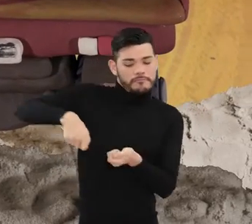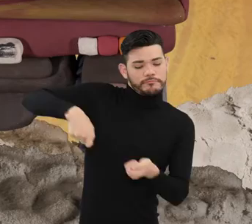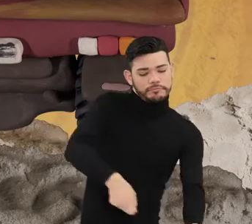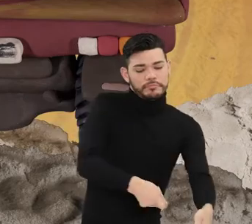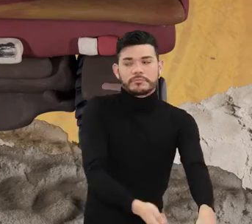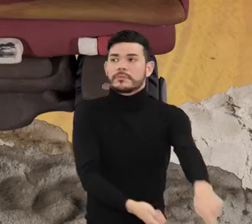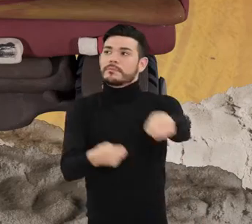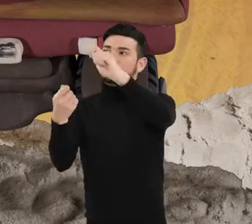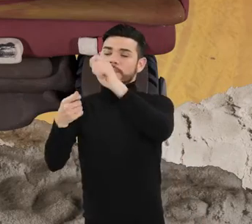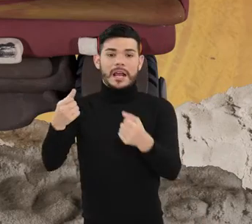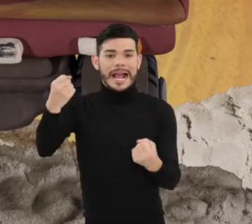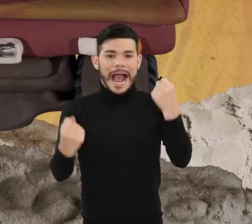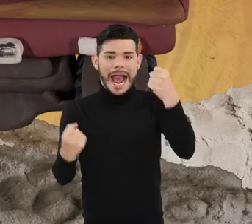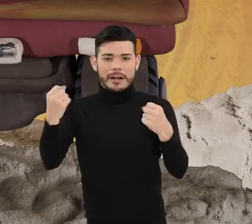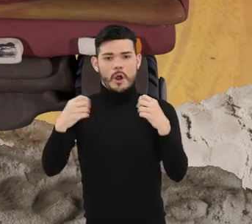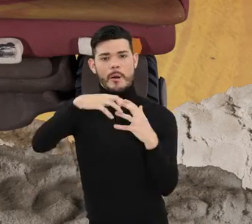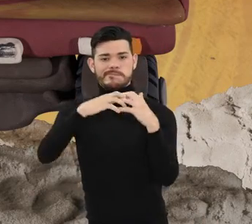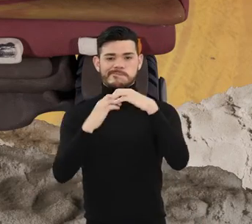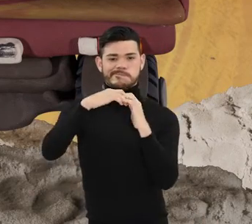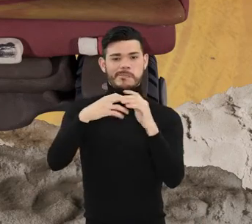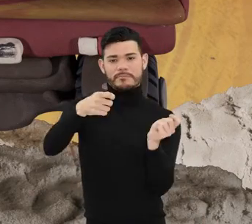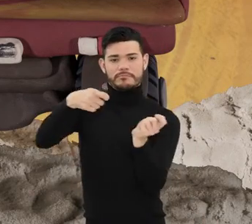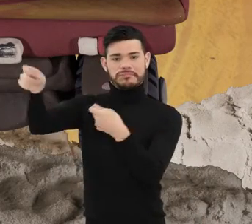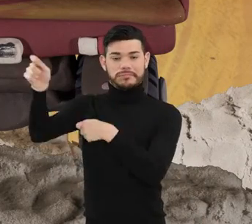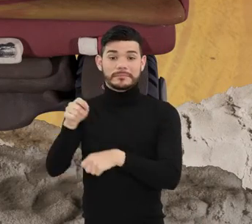cargan la arena en la volqueta del comprador.